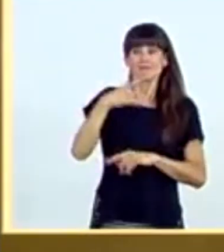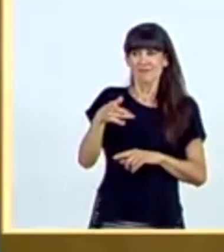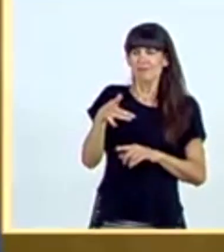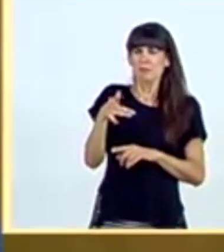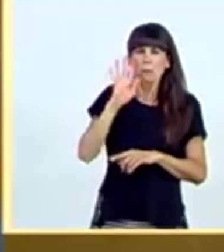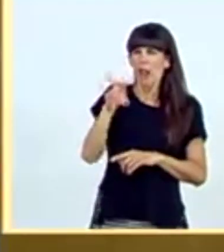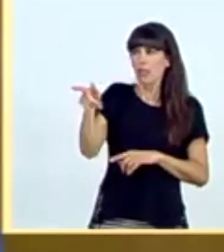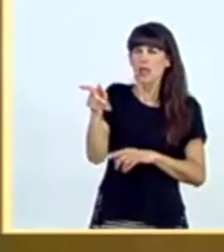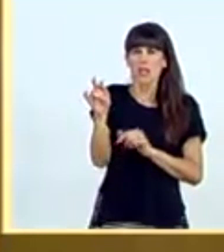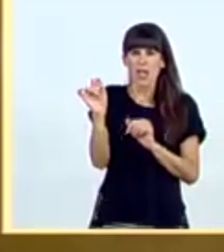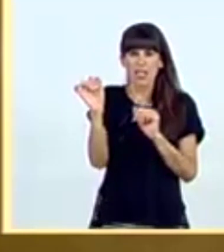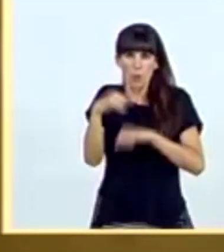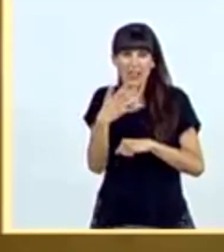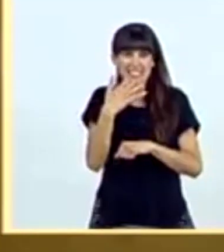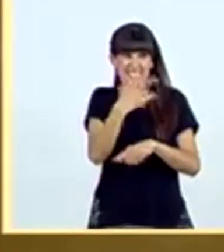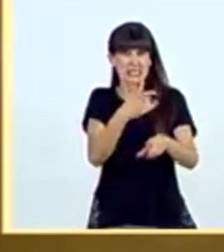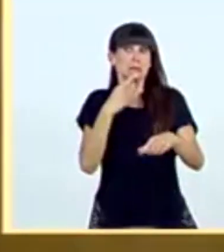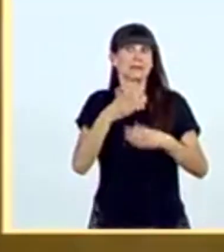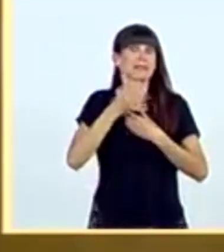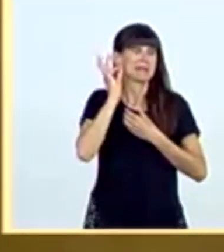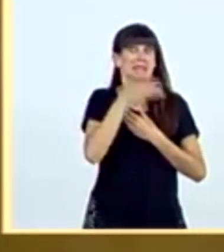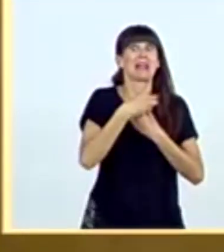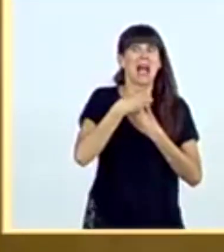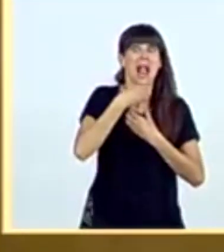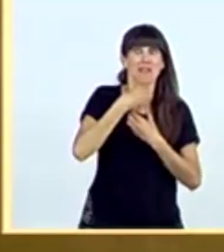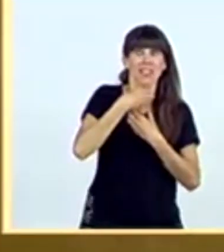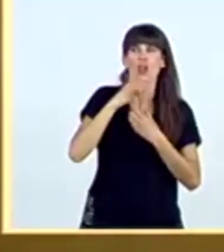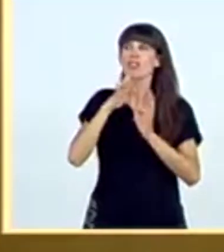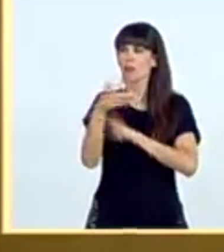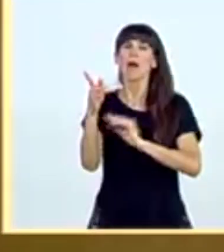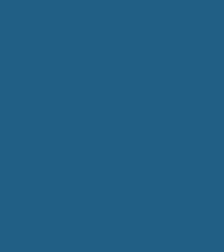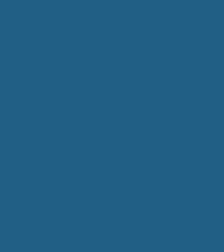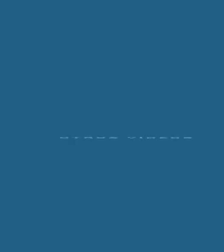está de acuerdo si lo dice la señora Álvarez de Toledo, pero se lo digo yo, no.